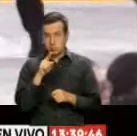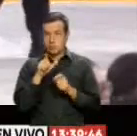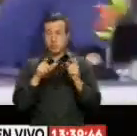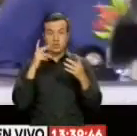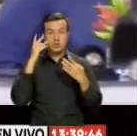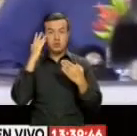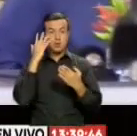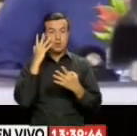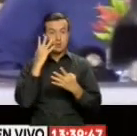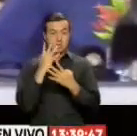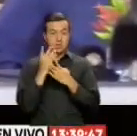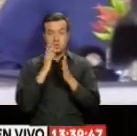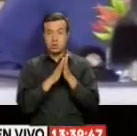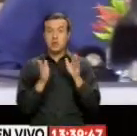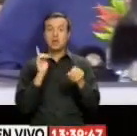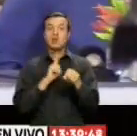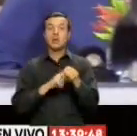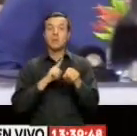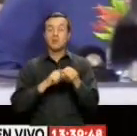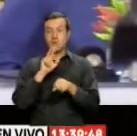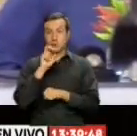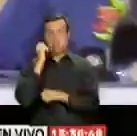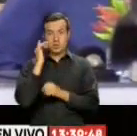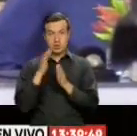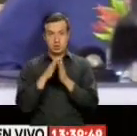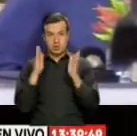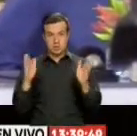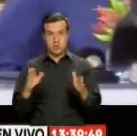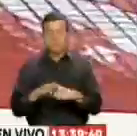políticos En un plazo No mayor A 30 días